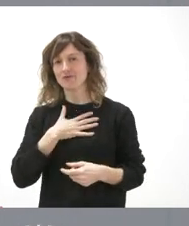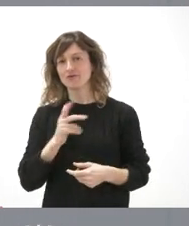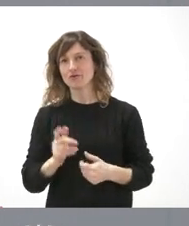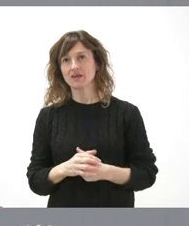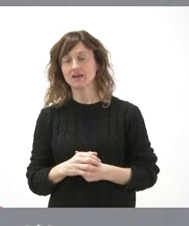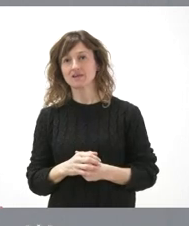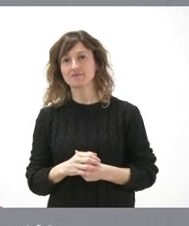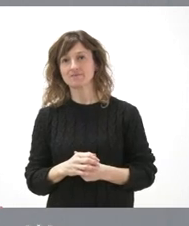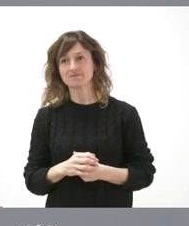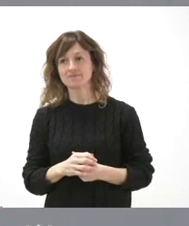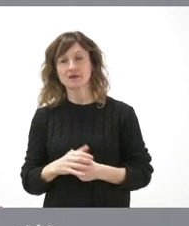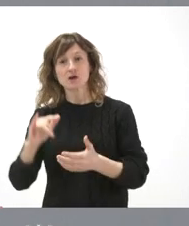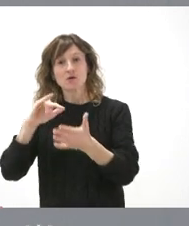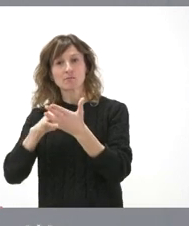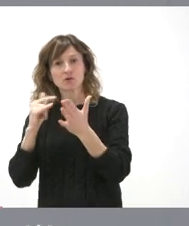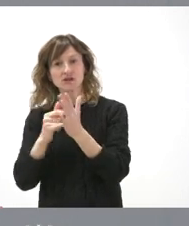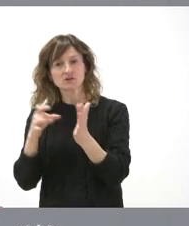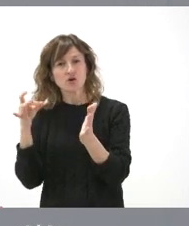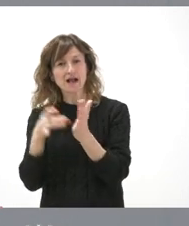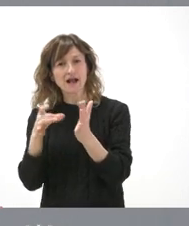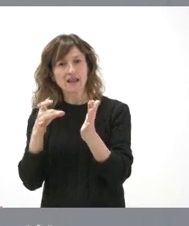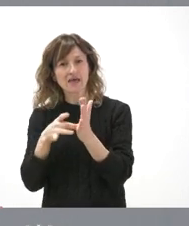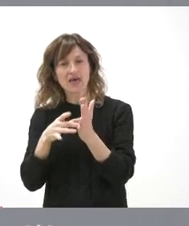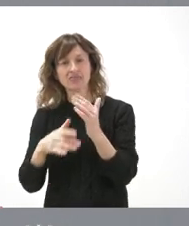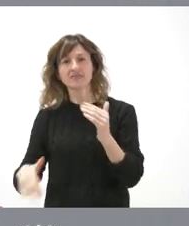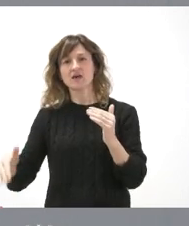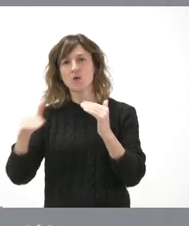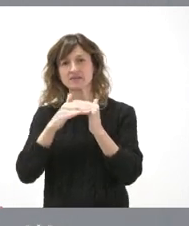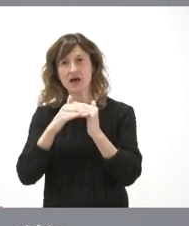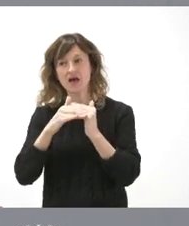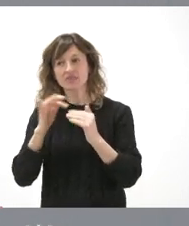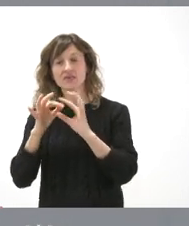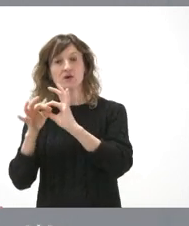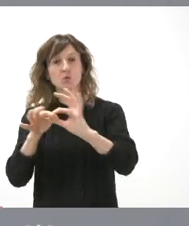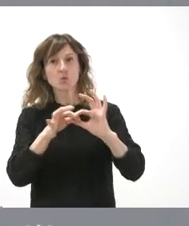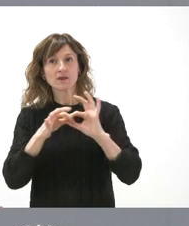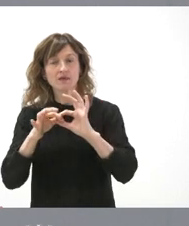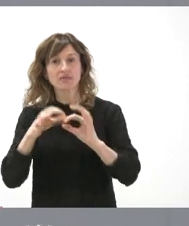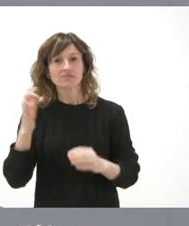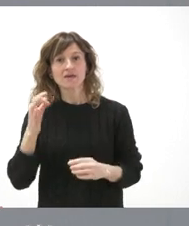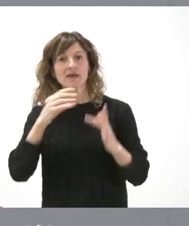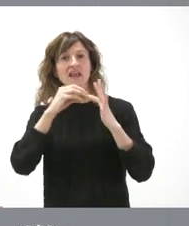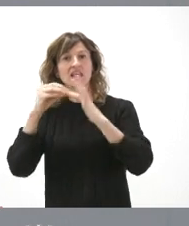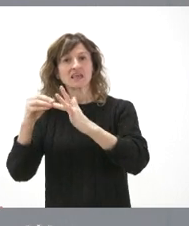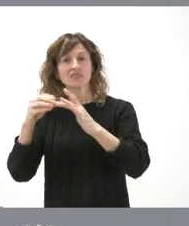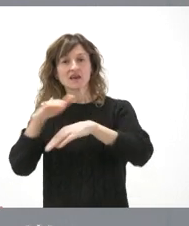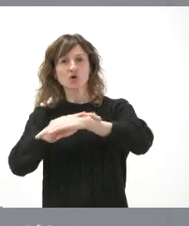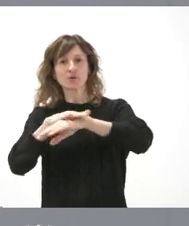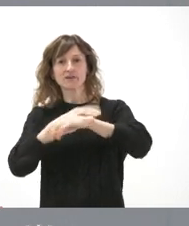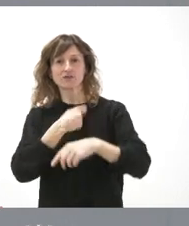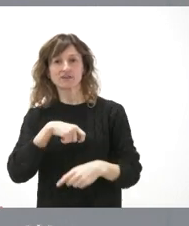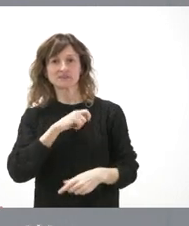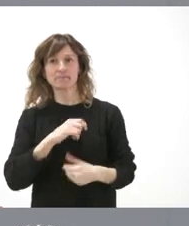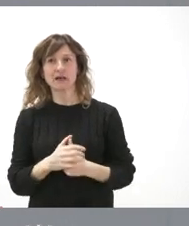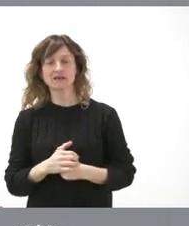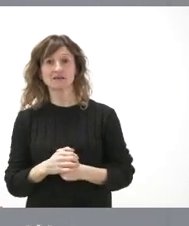el proyecto de más calidad, de más igualdad y de más unidad tenía que ser un proyecto que liderara el Gobierno de España. Y parece que